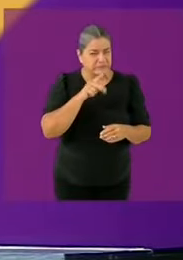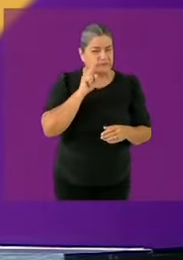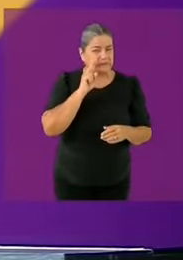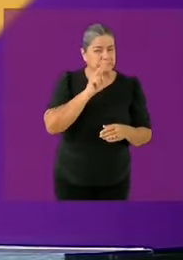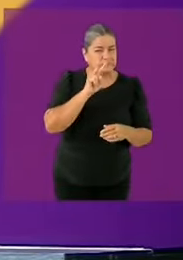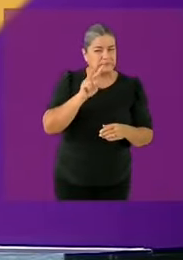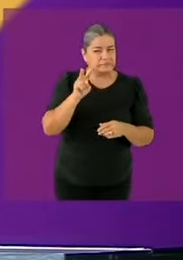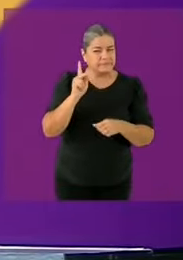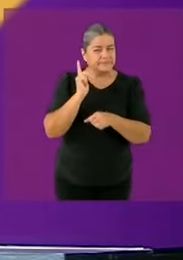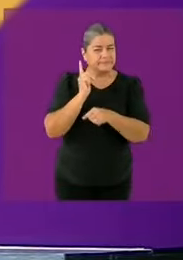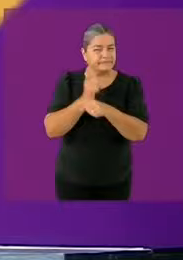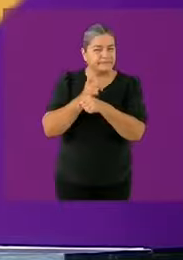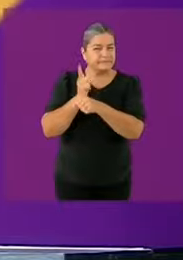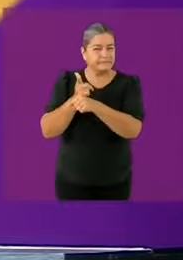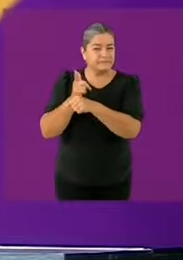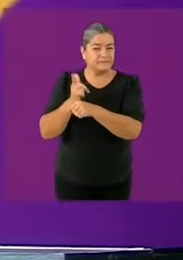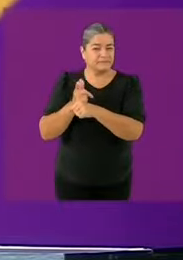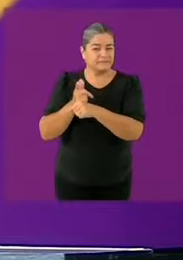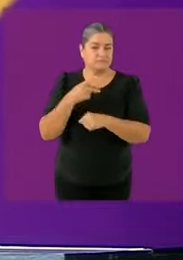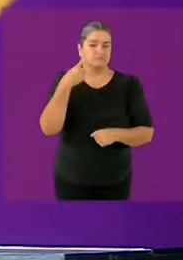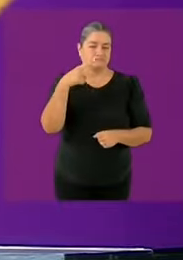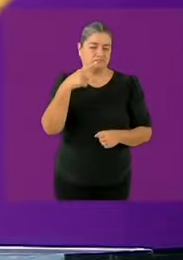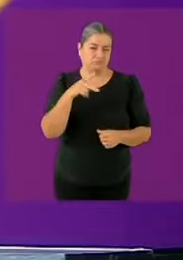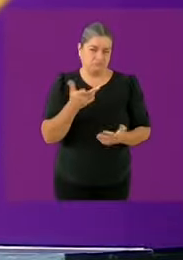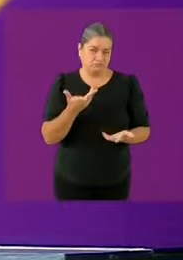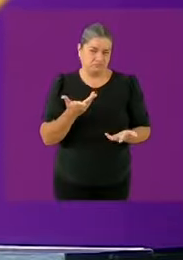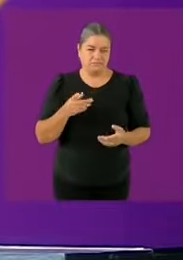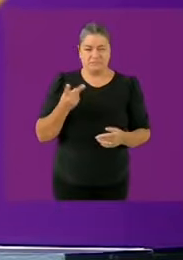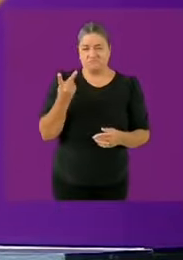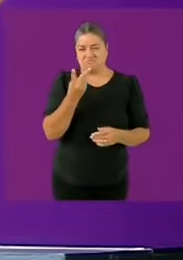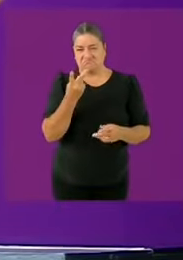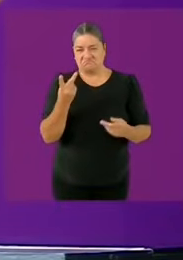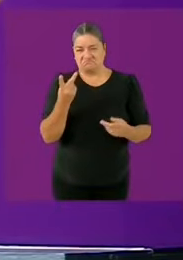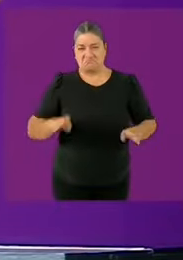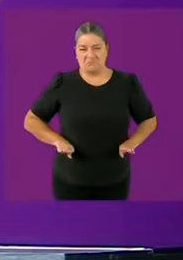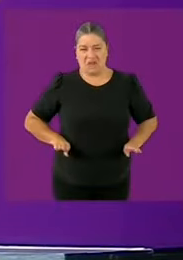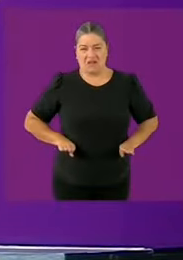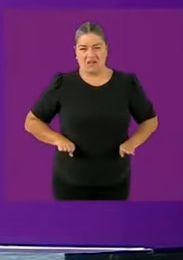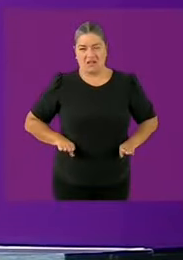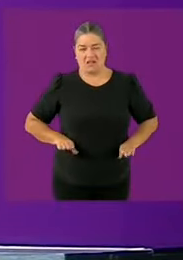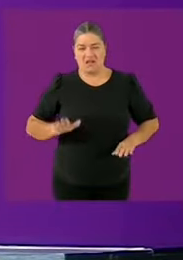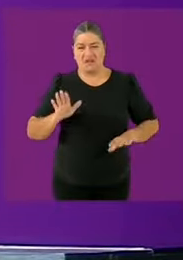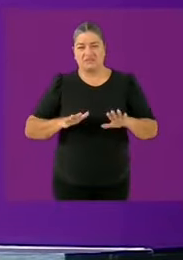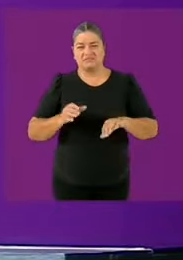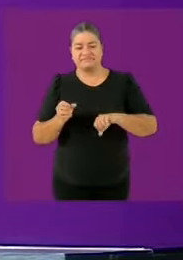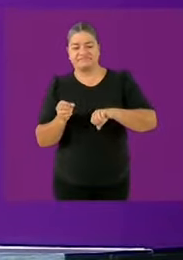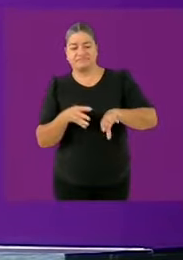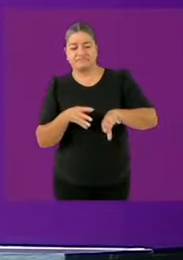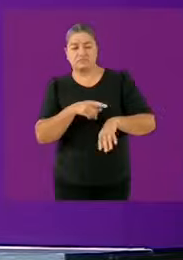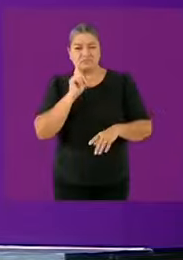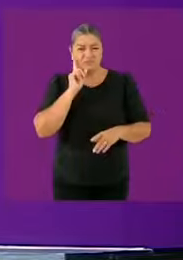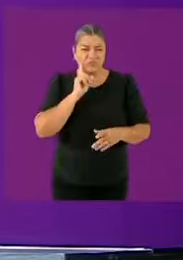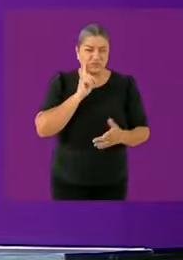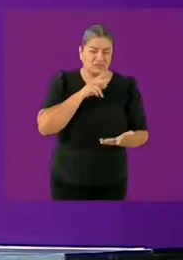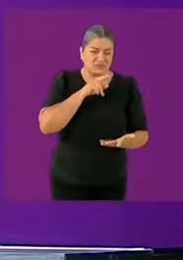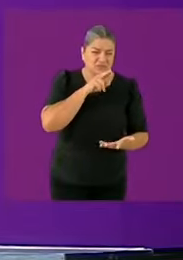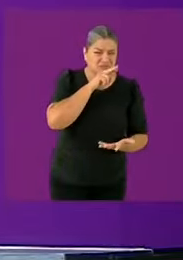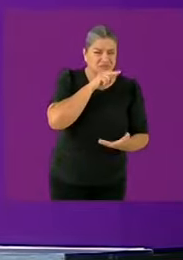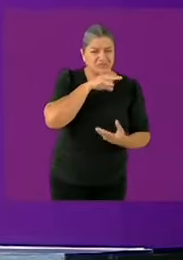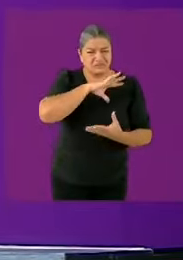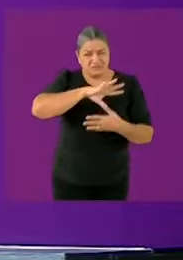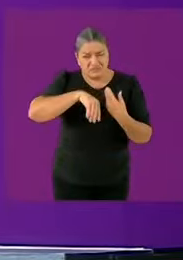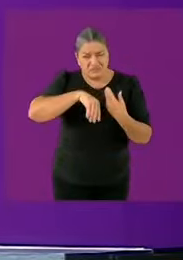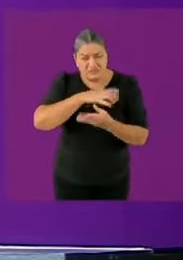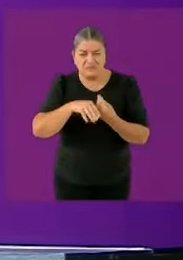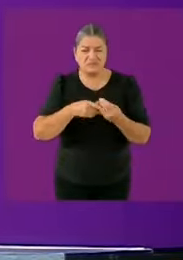solas para cargar con la pensión alimentaria cargan con el peso solas las instituciones no les han logrado ayudar a